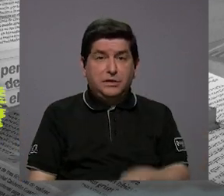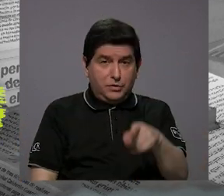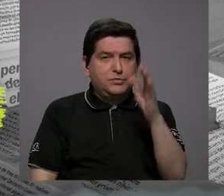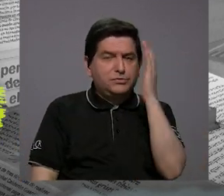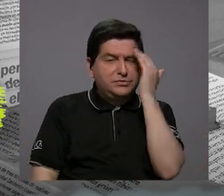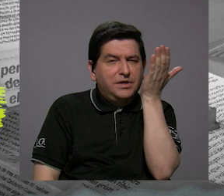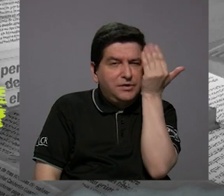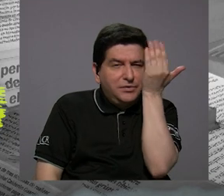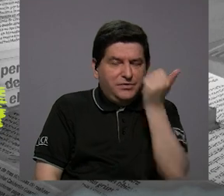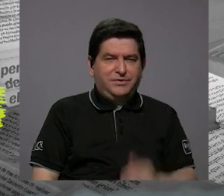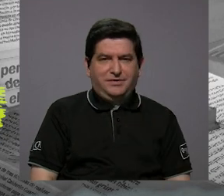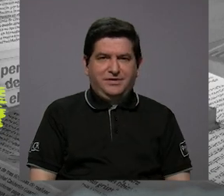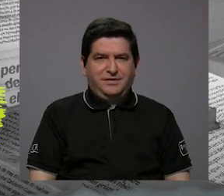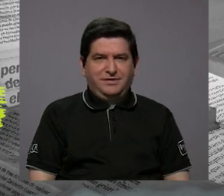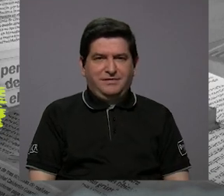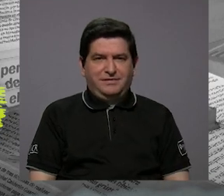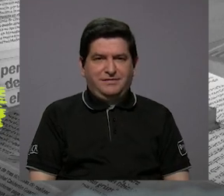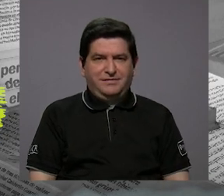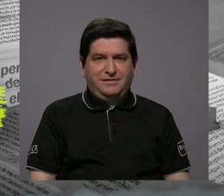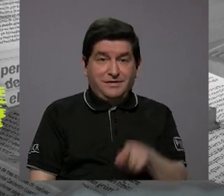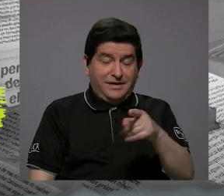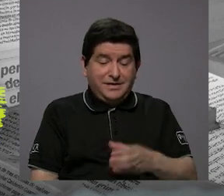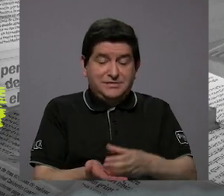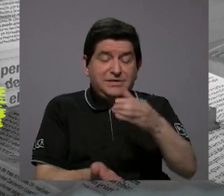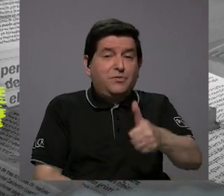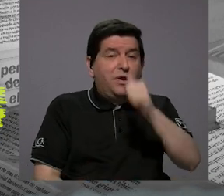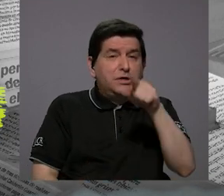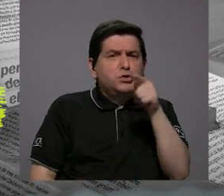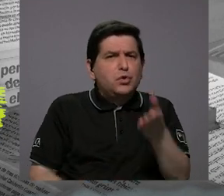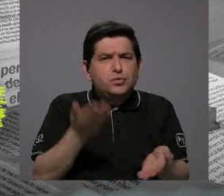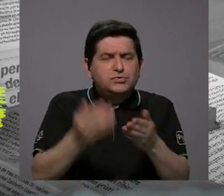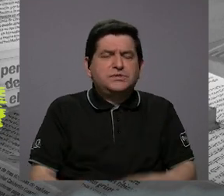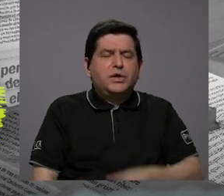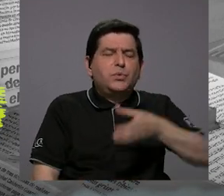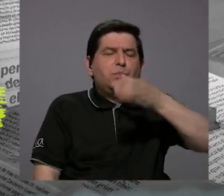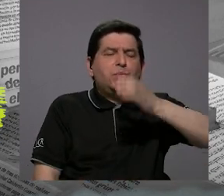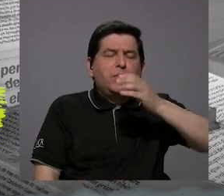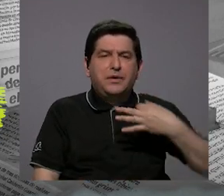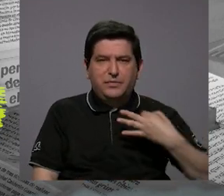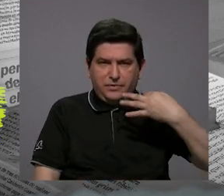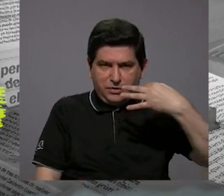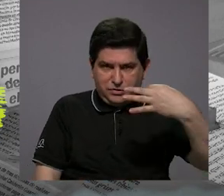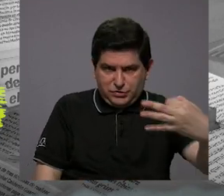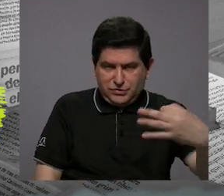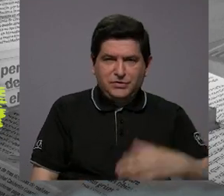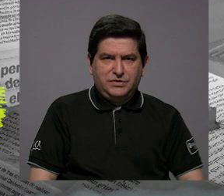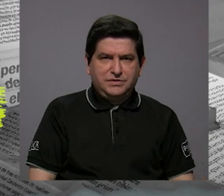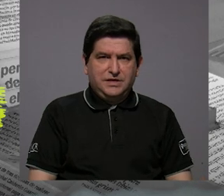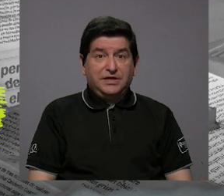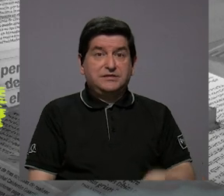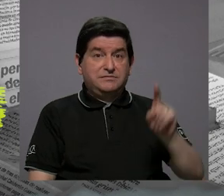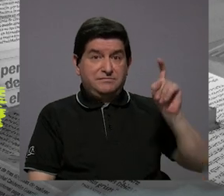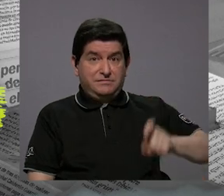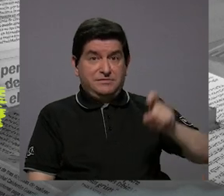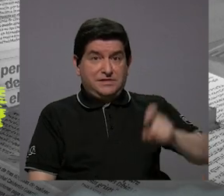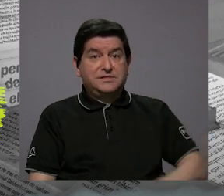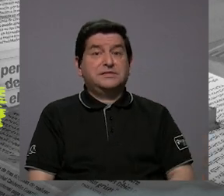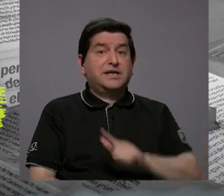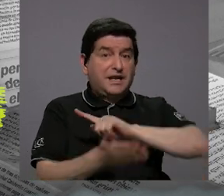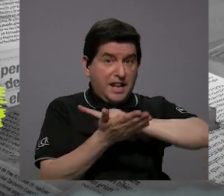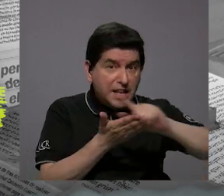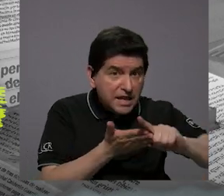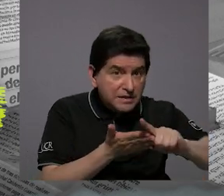ya va a ver por qué. Porque ese vaso de agua que quizás usted se toma todos los días requiere que sea